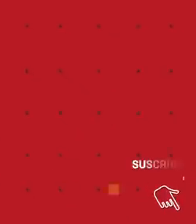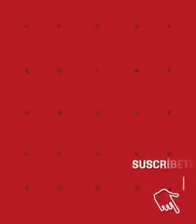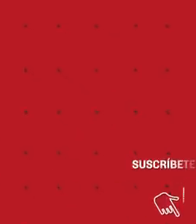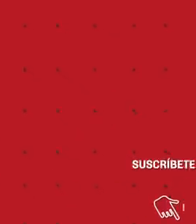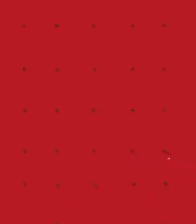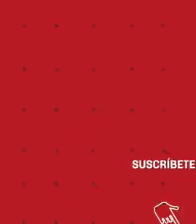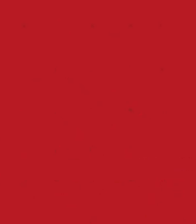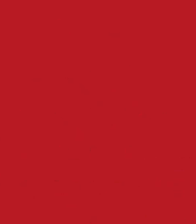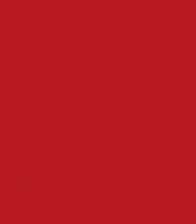¡Gracias! Gracias.